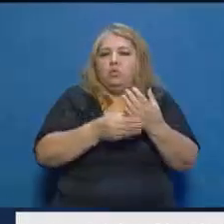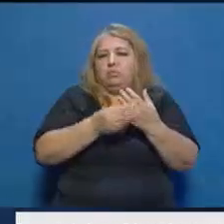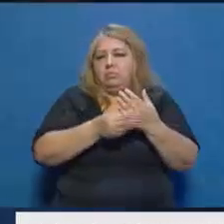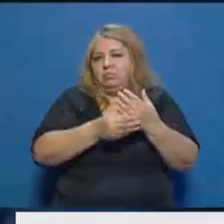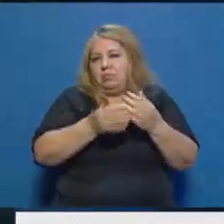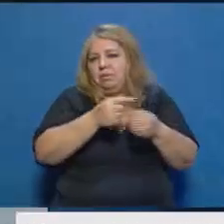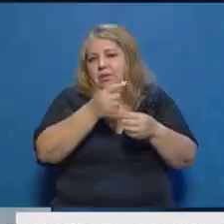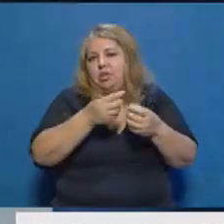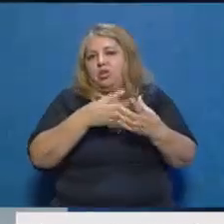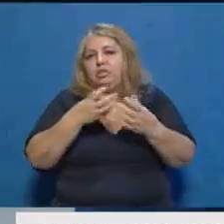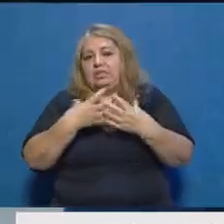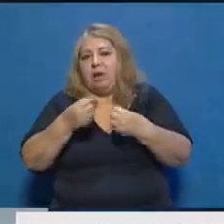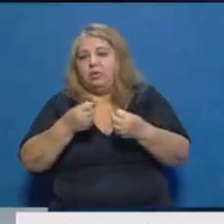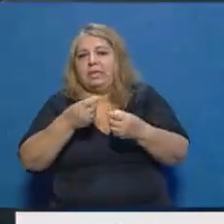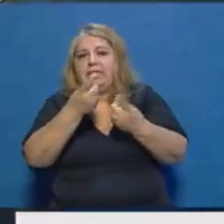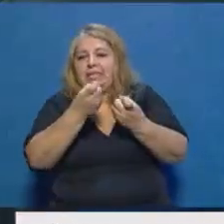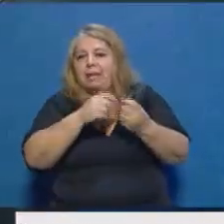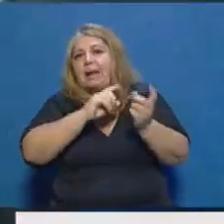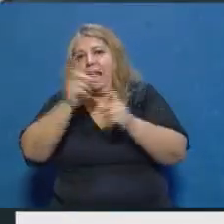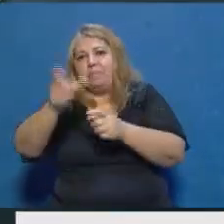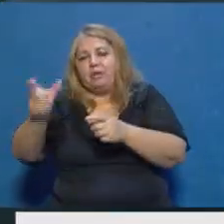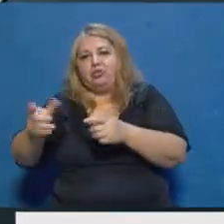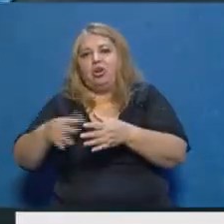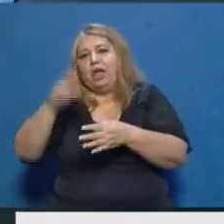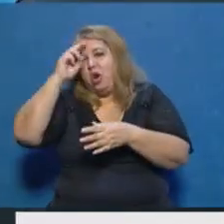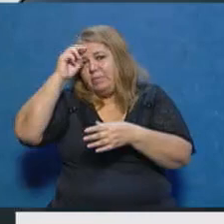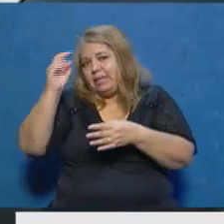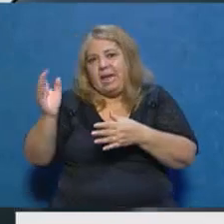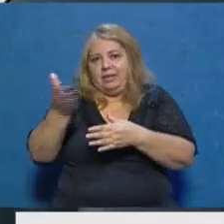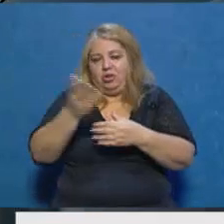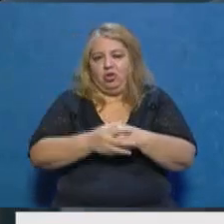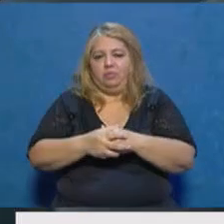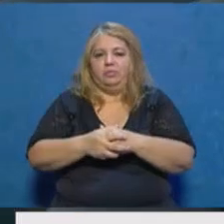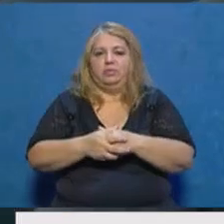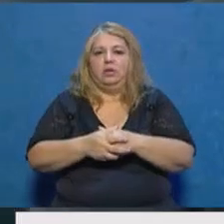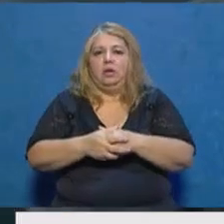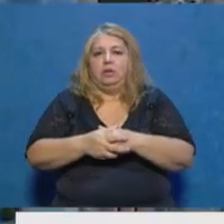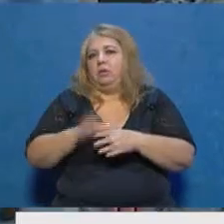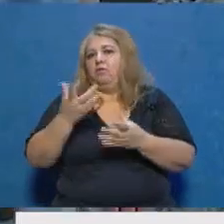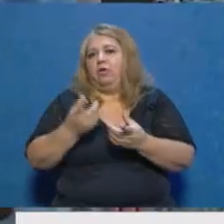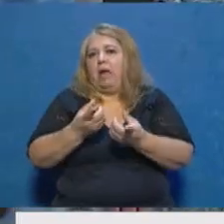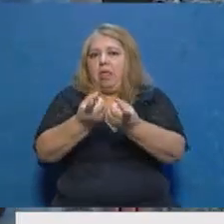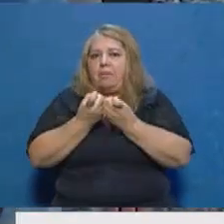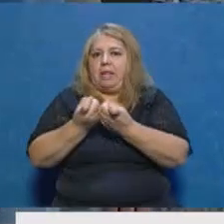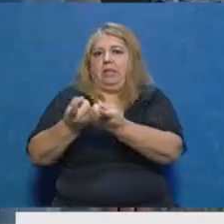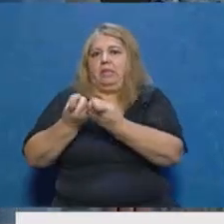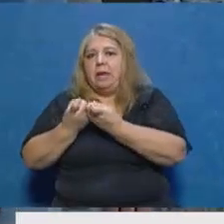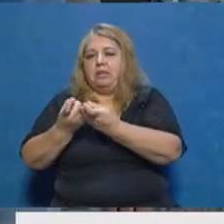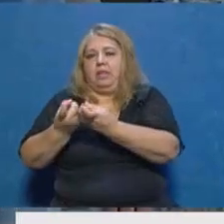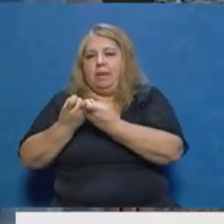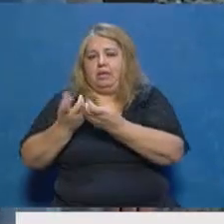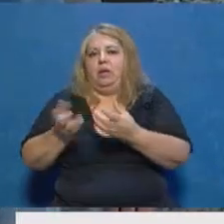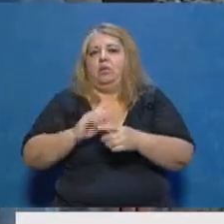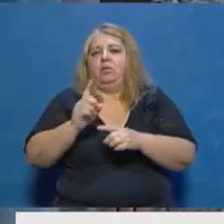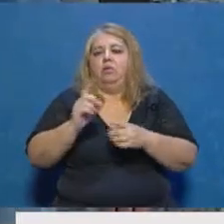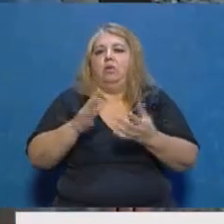se utilizan en las terapias intensivas para los médicos. De esta manera, no aumentar la demanda y que los profesionales no cuenten